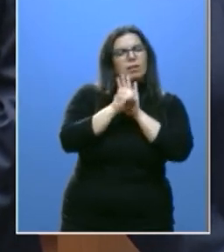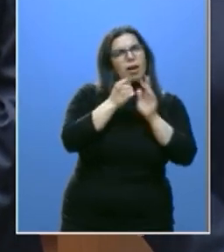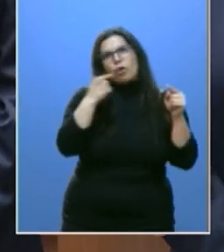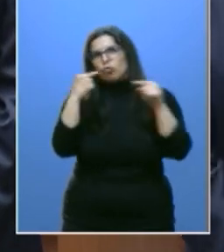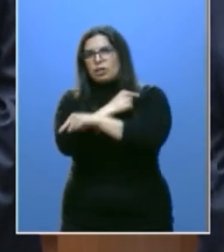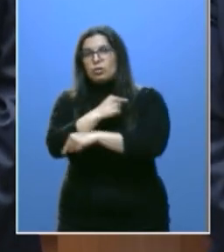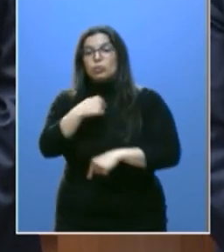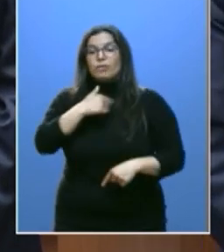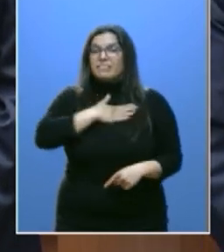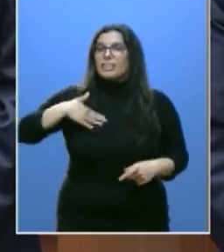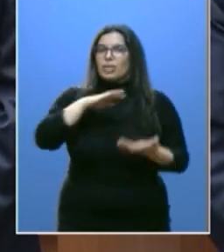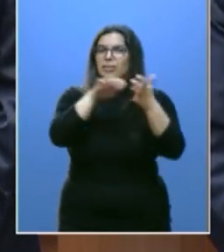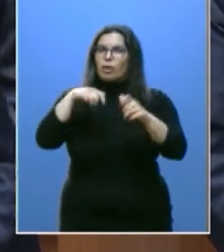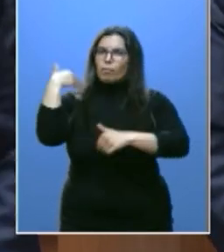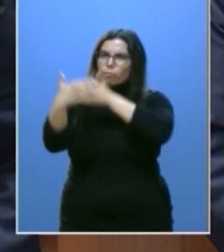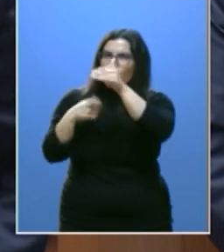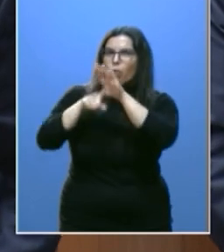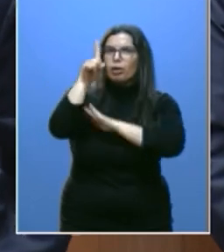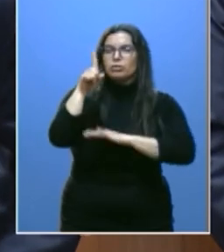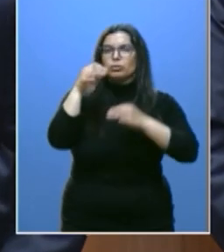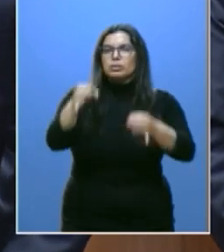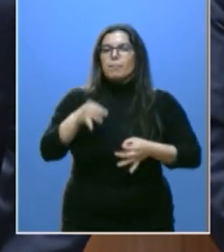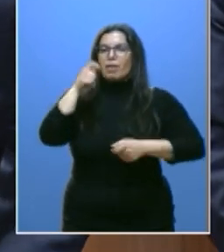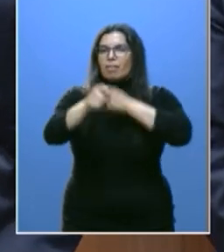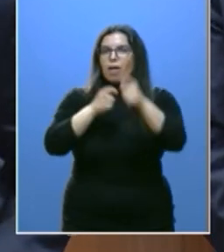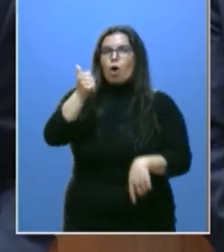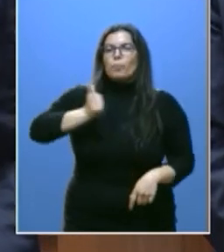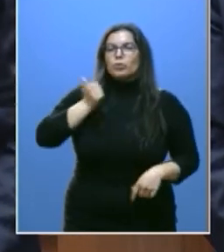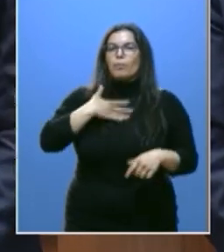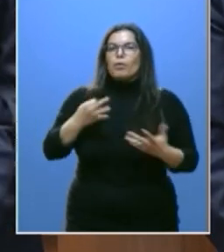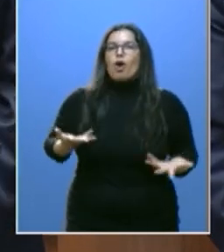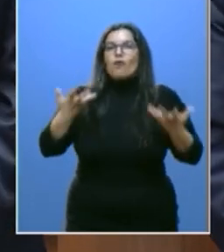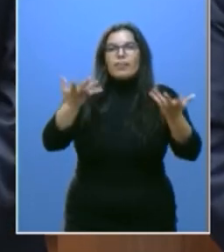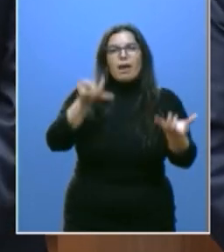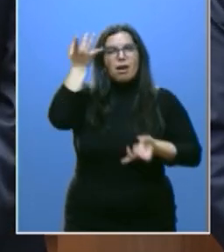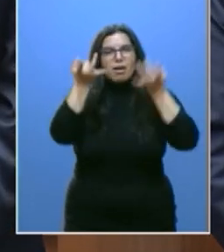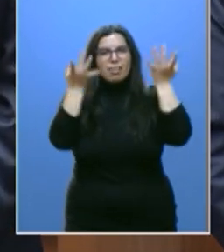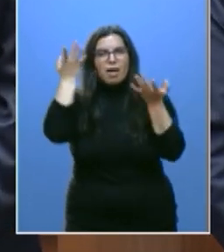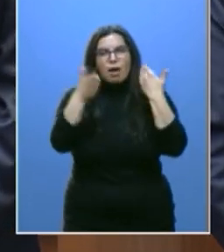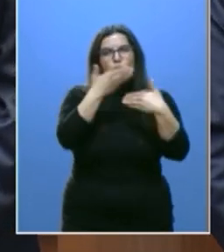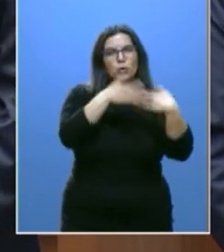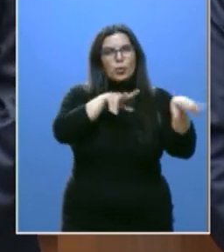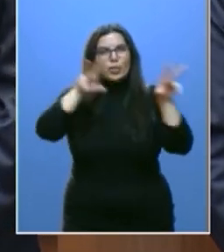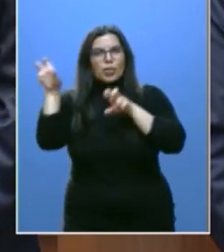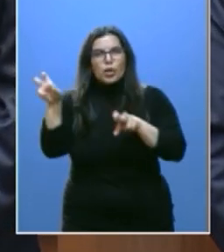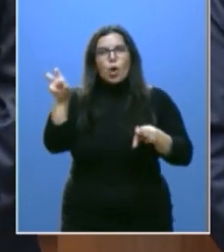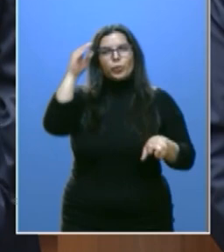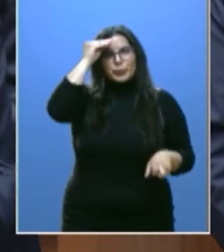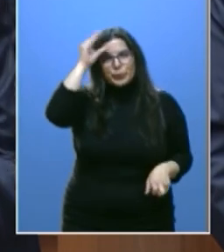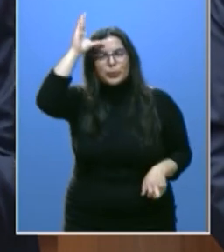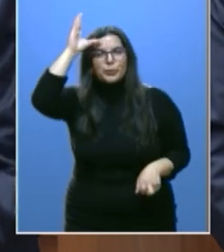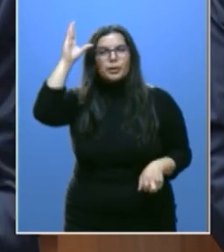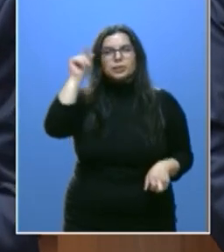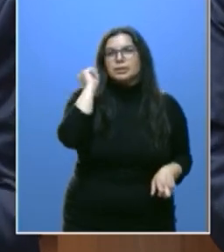en continuo progreso con oportunidades, capaz de ofrecer iniciativas, innovación, audacia, inteligencia,